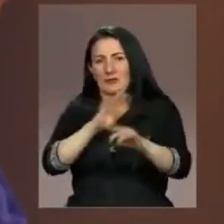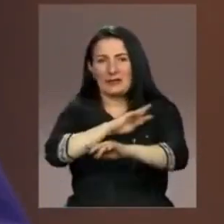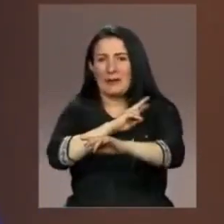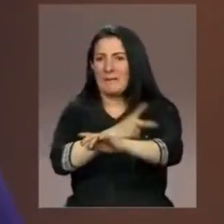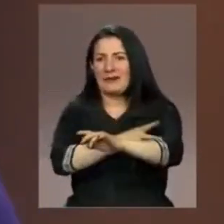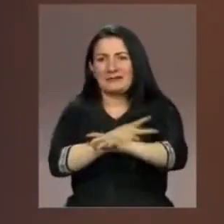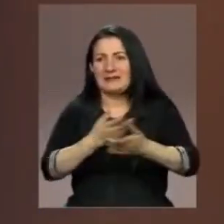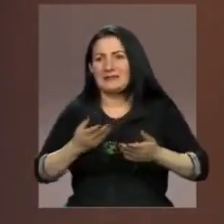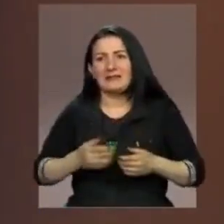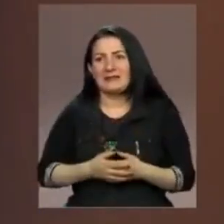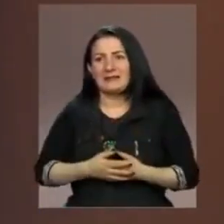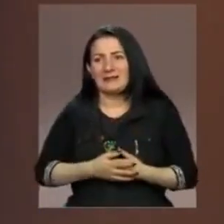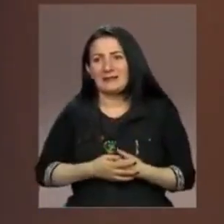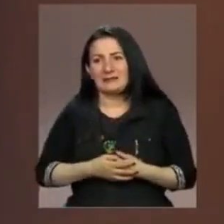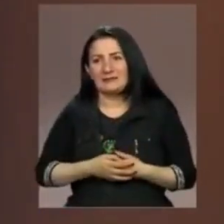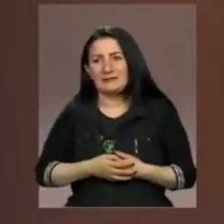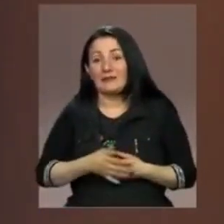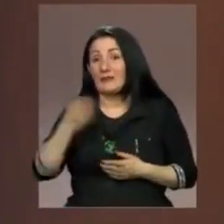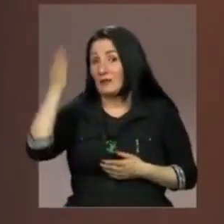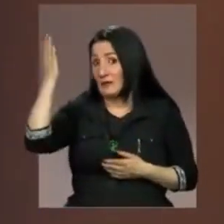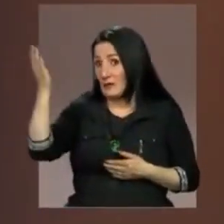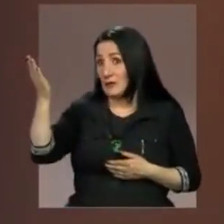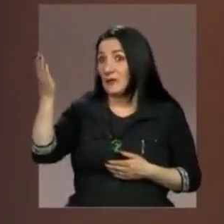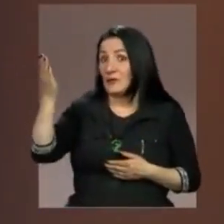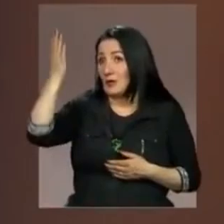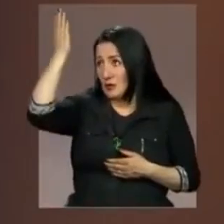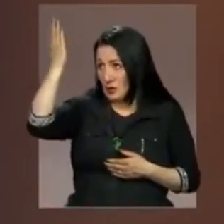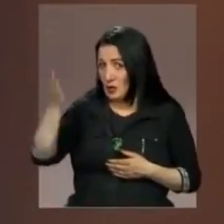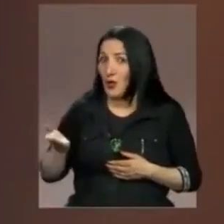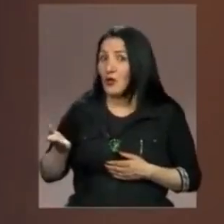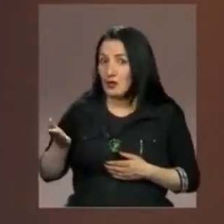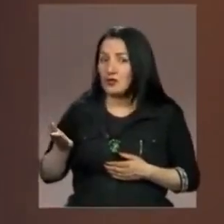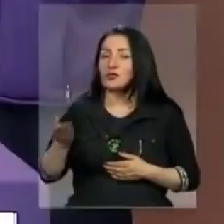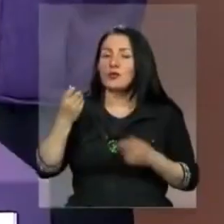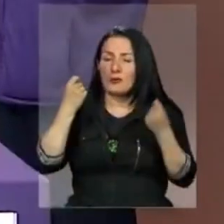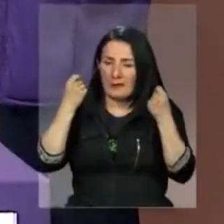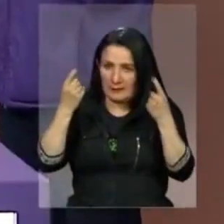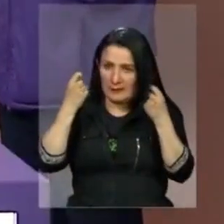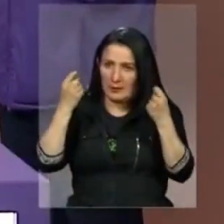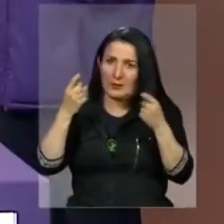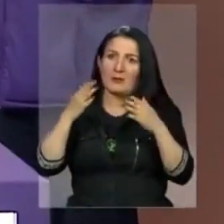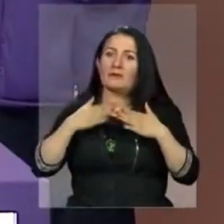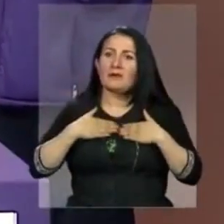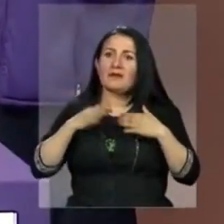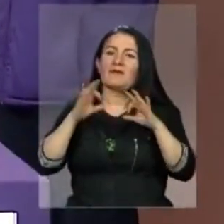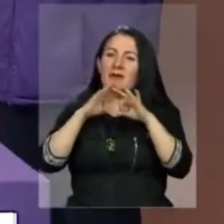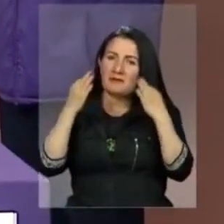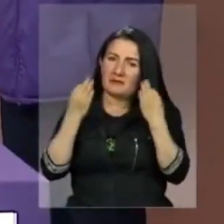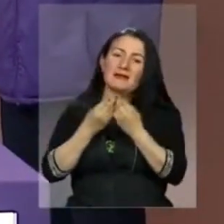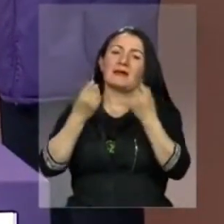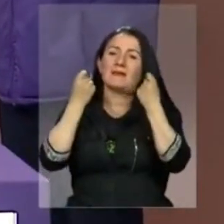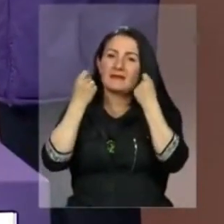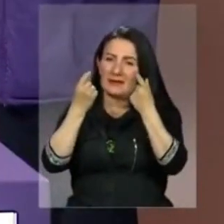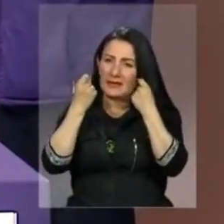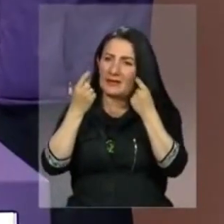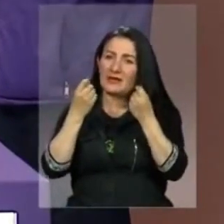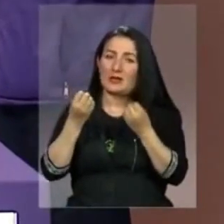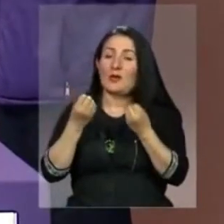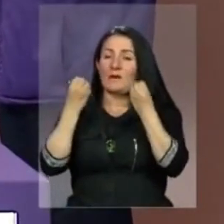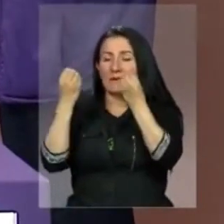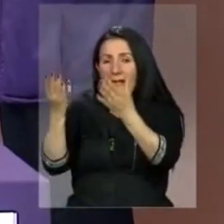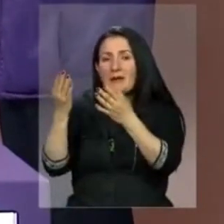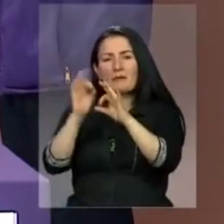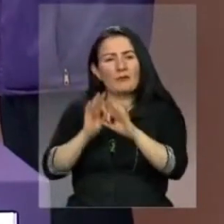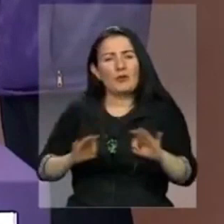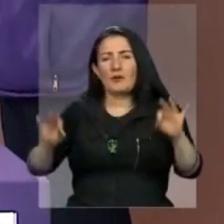capaz de hacerlo, realmente no soy capaz de hacerlo. Cuenten con que esto yo lo entiendo bastante, en mi familia se entiende bastante, le doy toda la